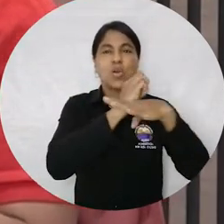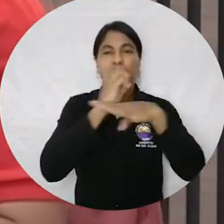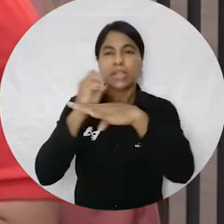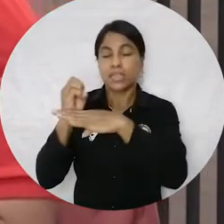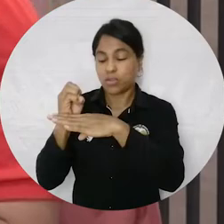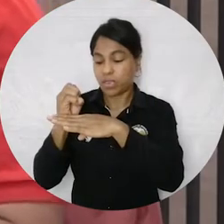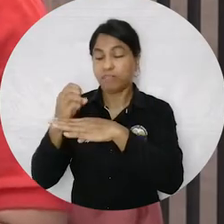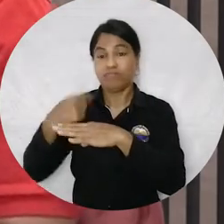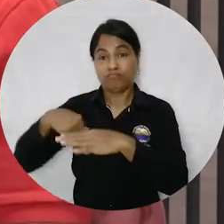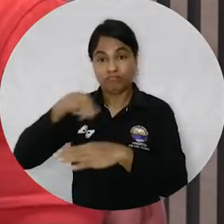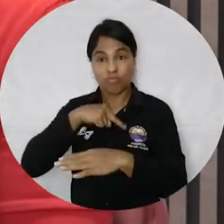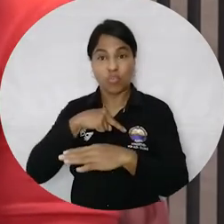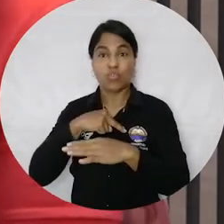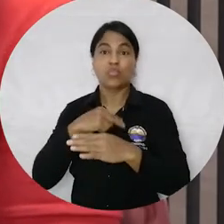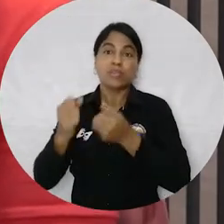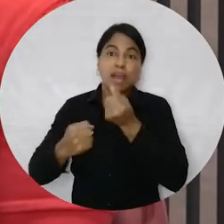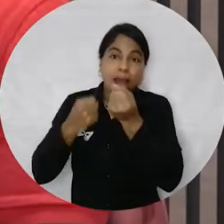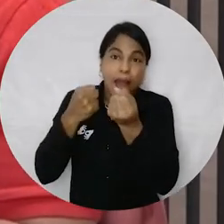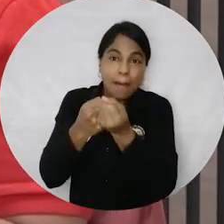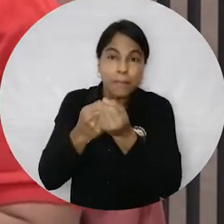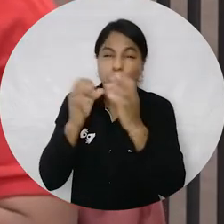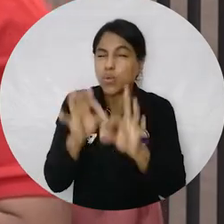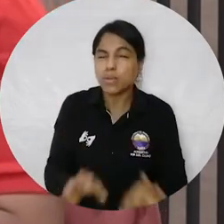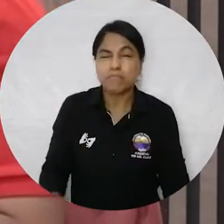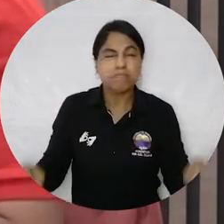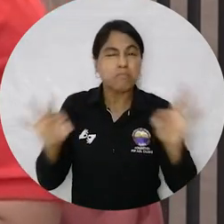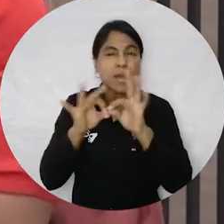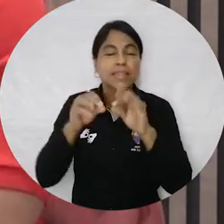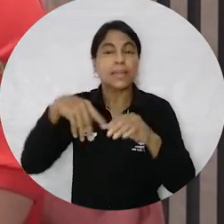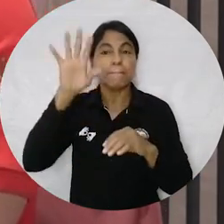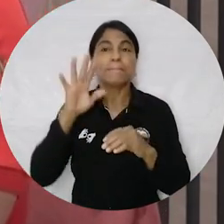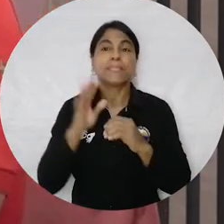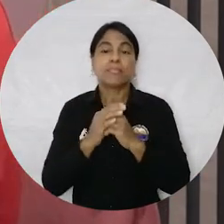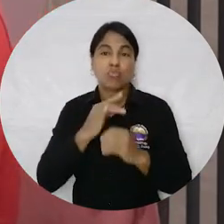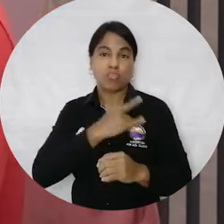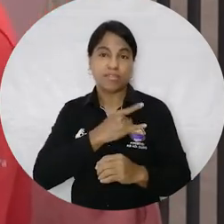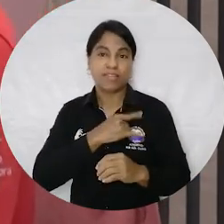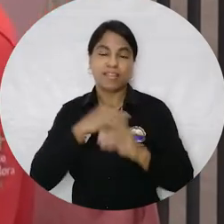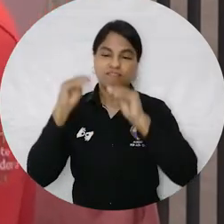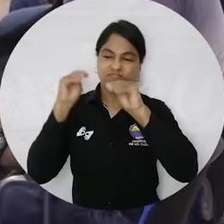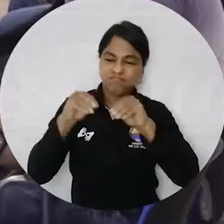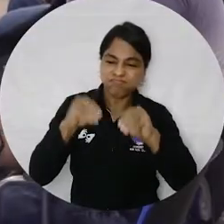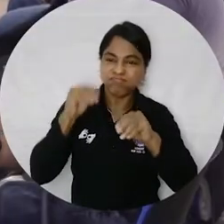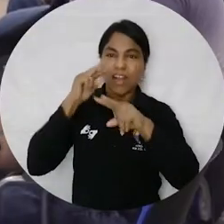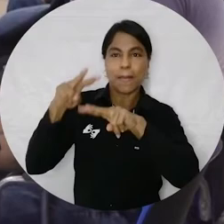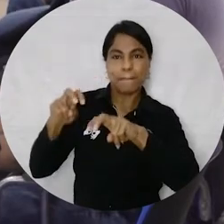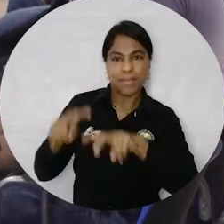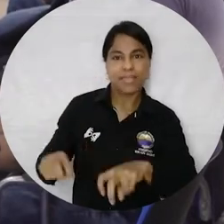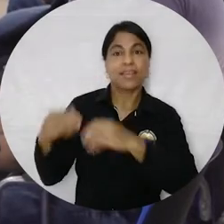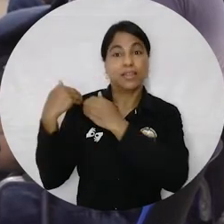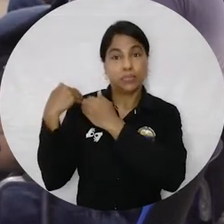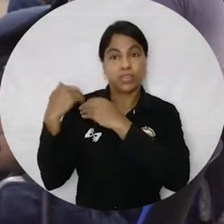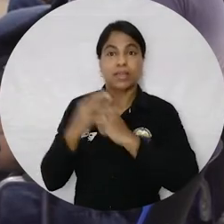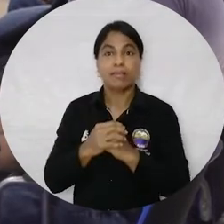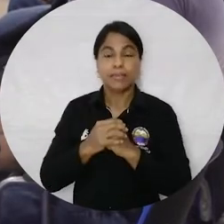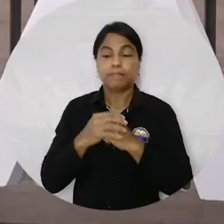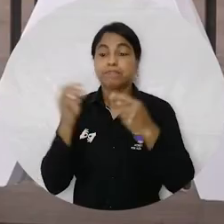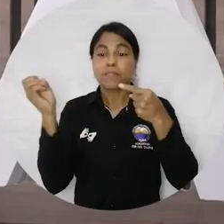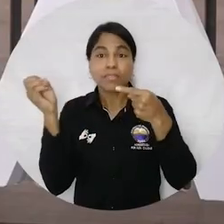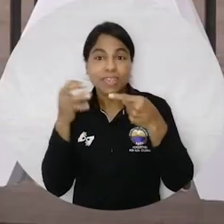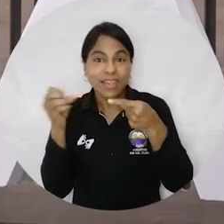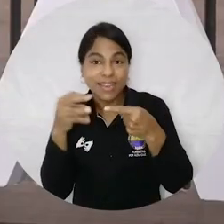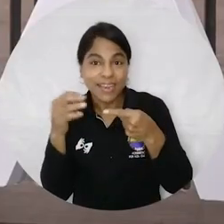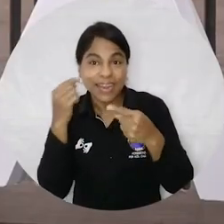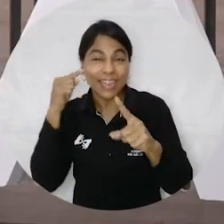hacemos un aporte, pero nuestro principal compromiso es misional, la universidad tiene que formar, tiene que investigar. En el Reto Caribe 2022,